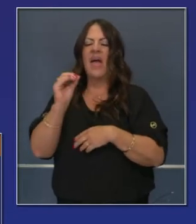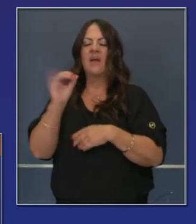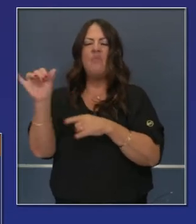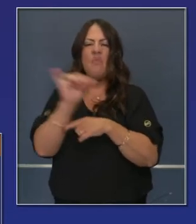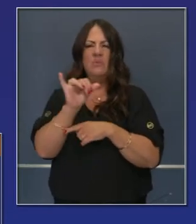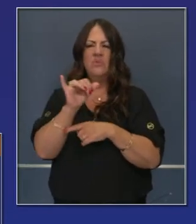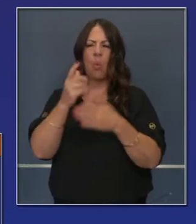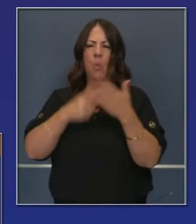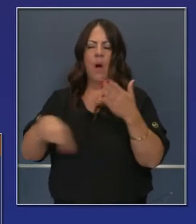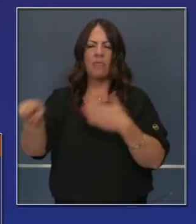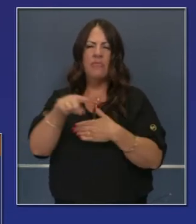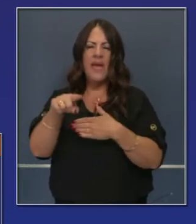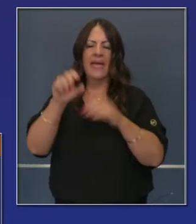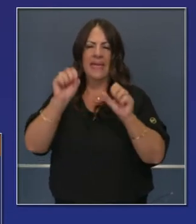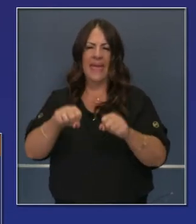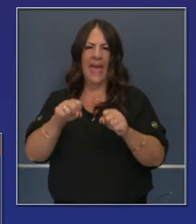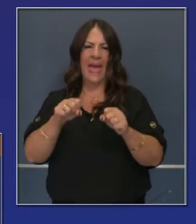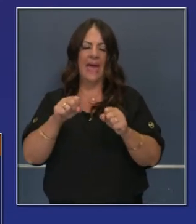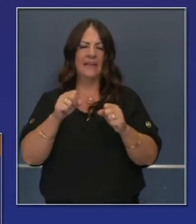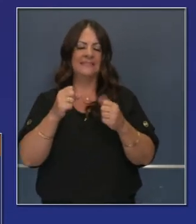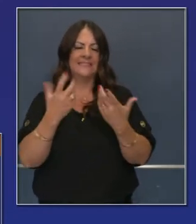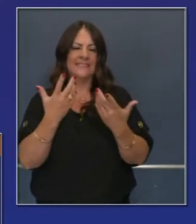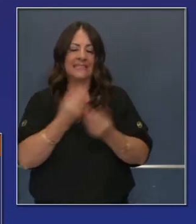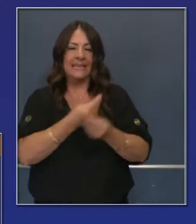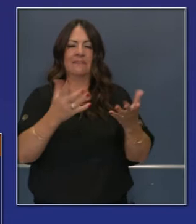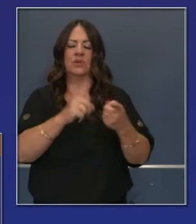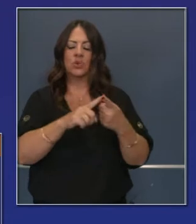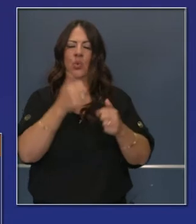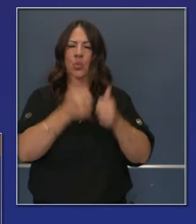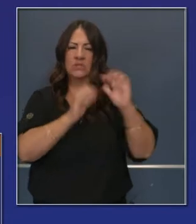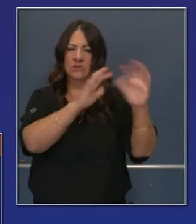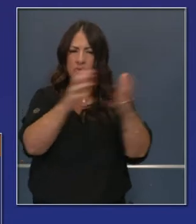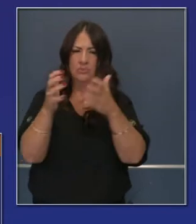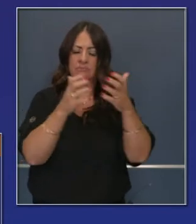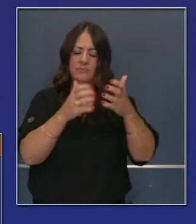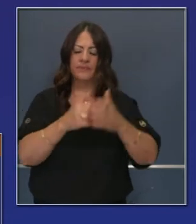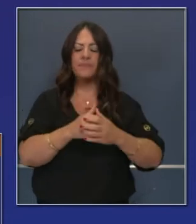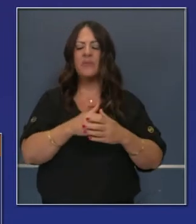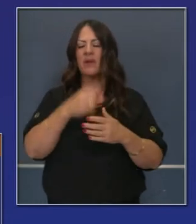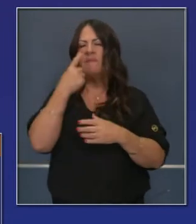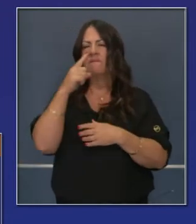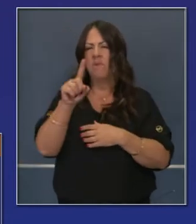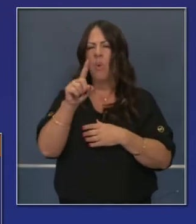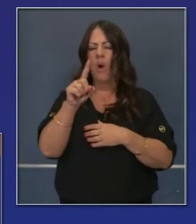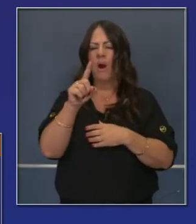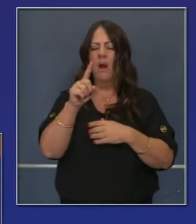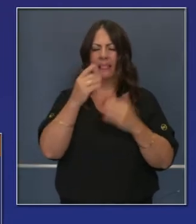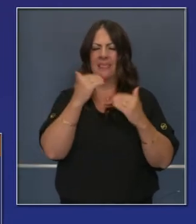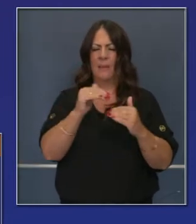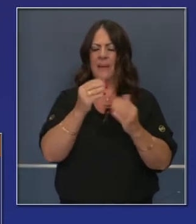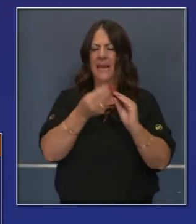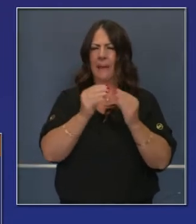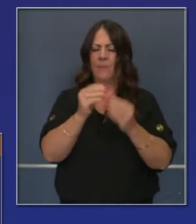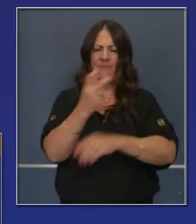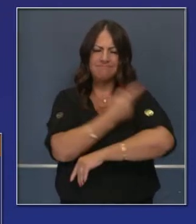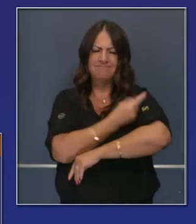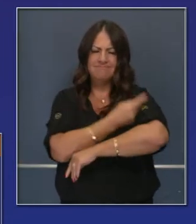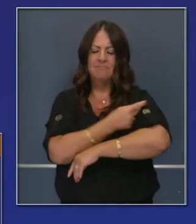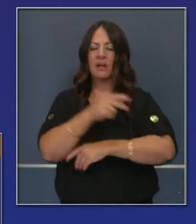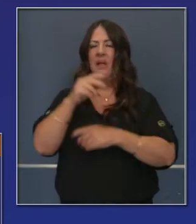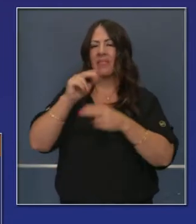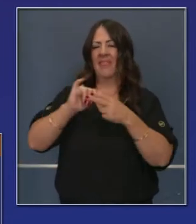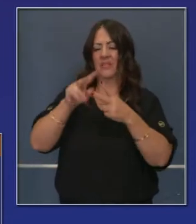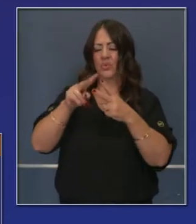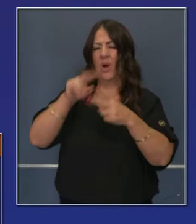las compañías más en punta en cuanto al prospecto de esta disponibilidad muy limitada.